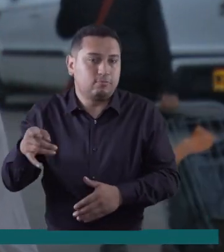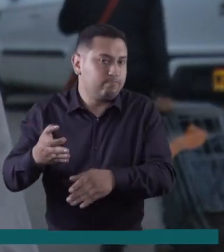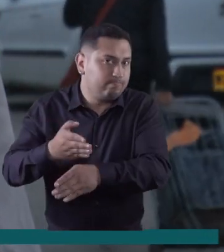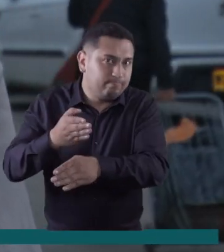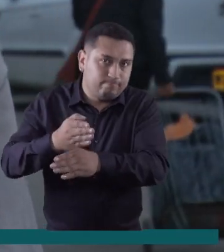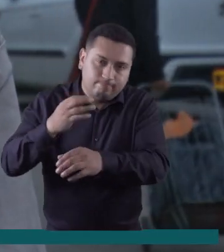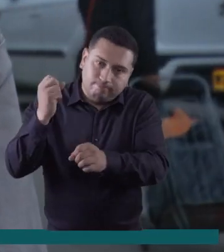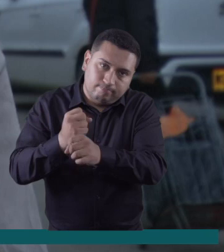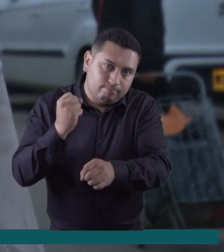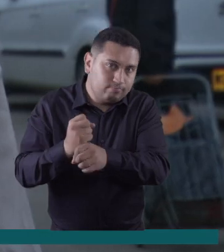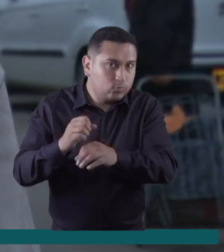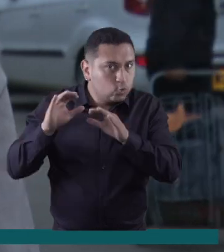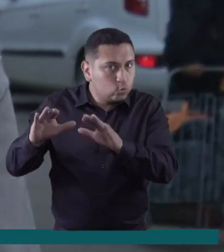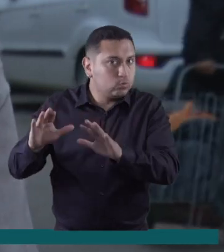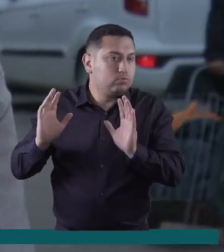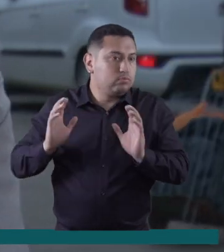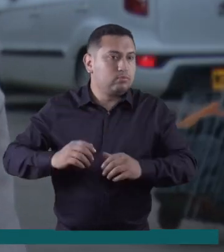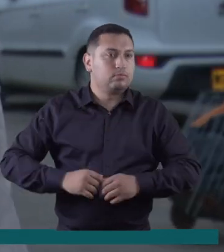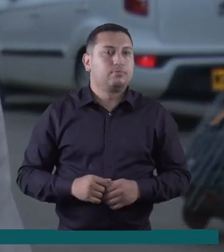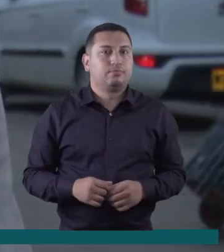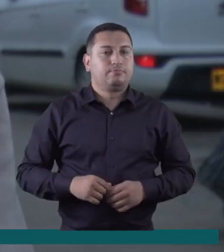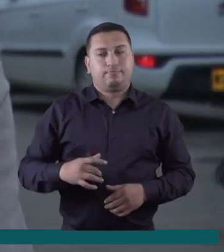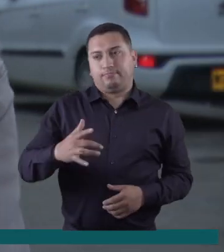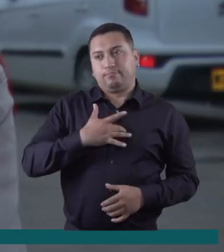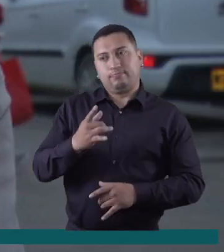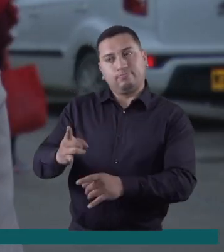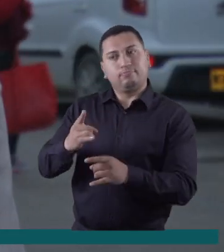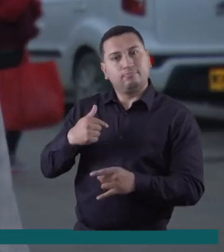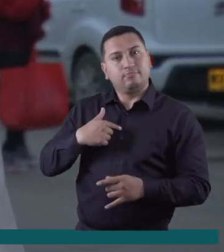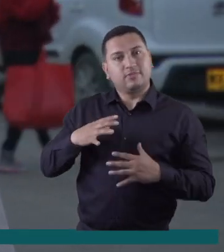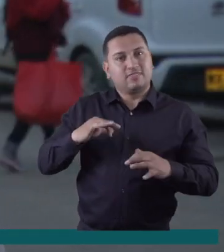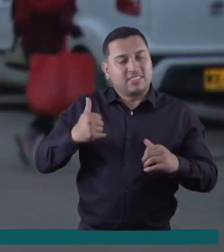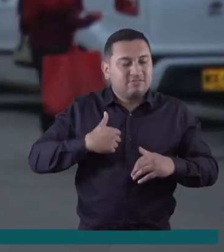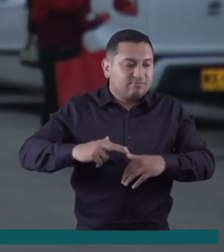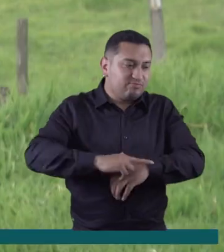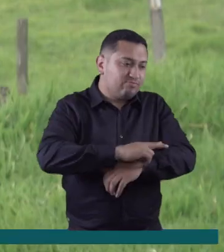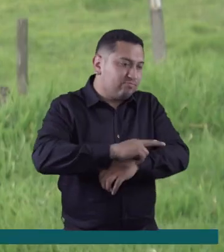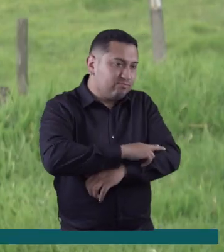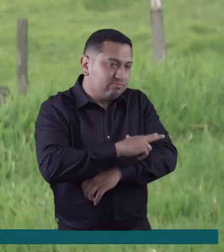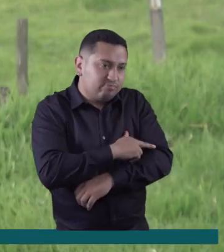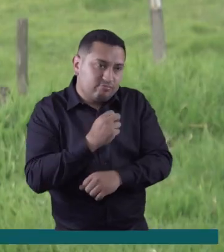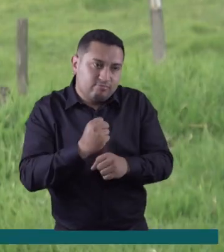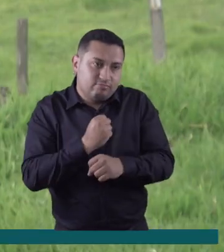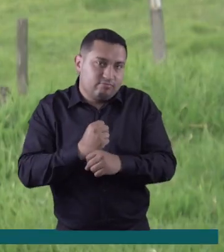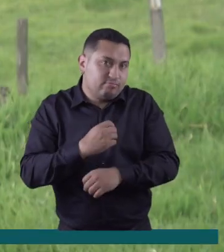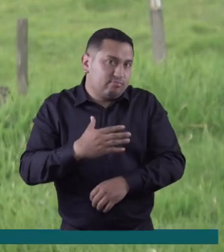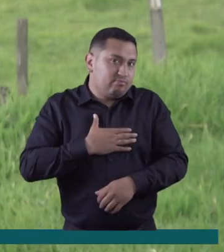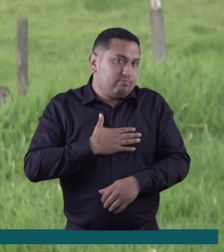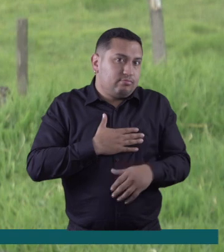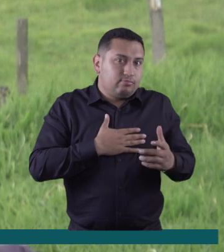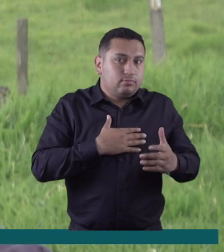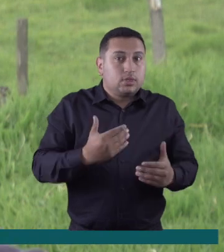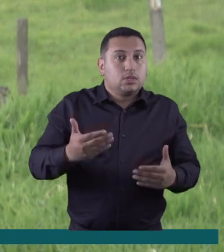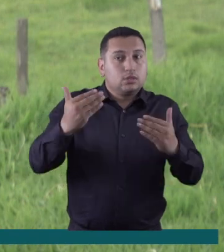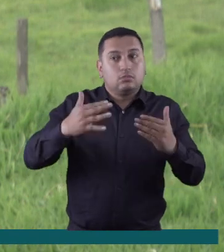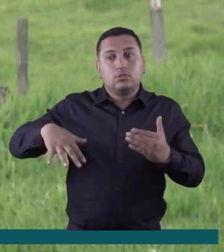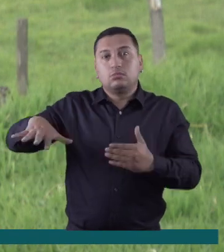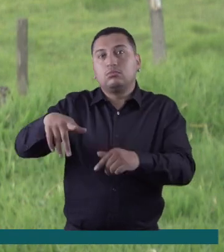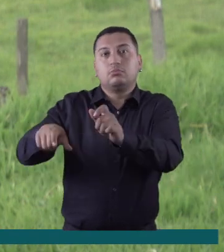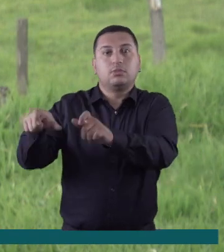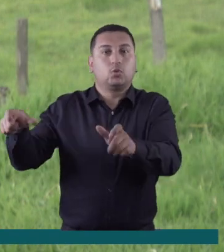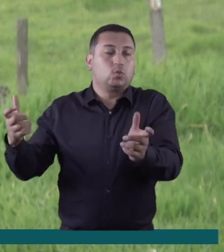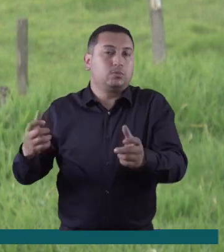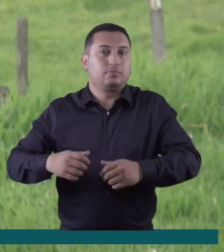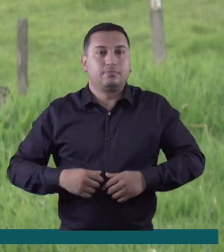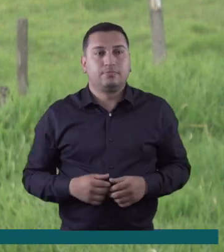bendición, una gran bendición y que pues Marixa siga esta tradición y su generación. Me siento feliz haciendo ese trabajo y